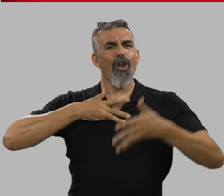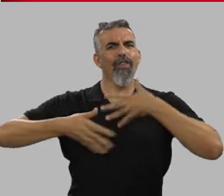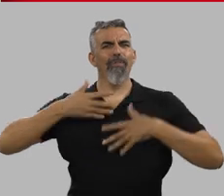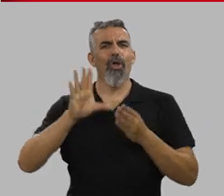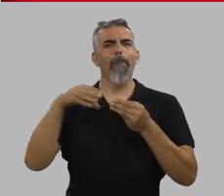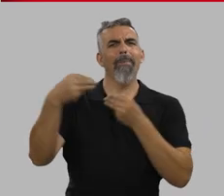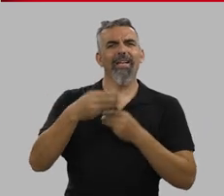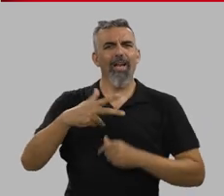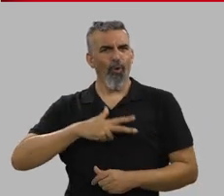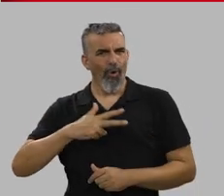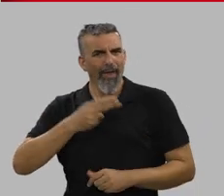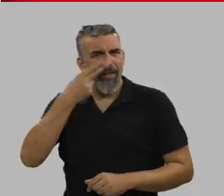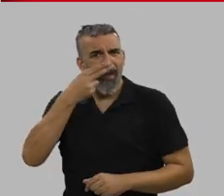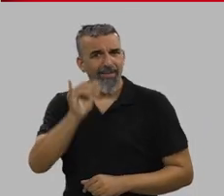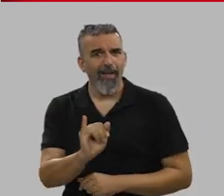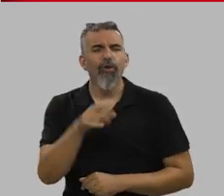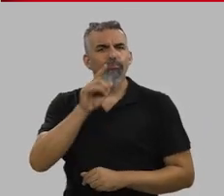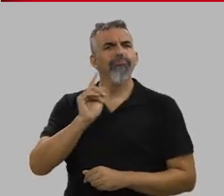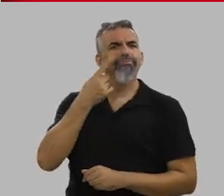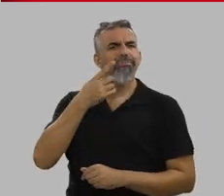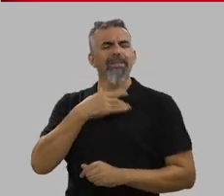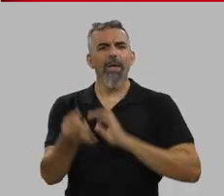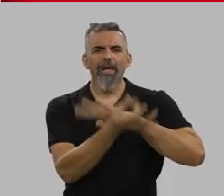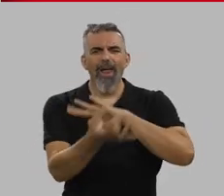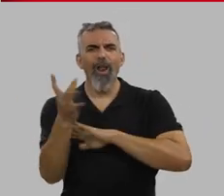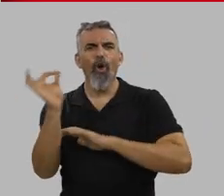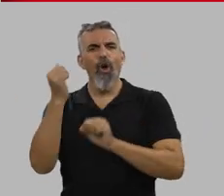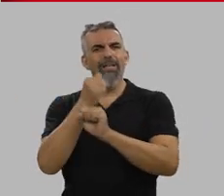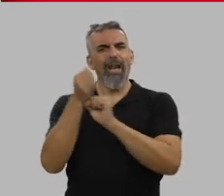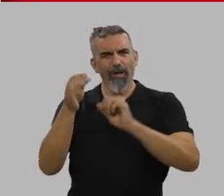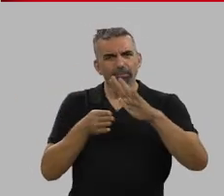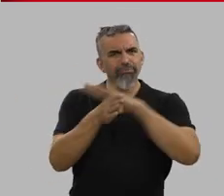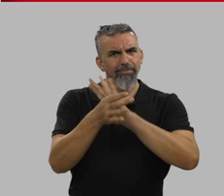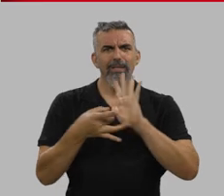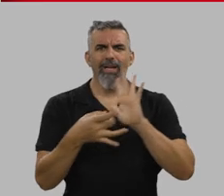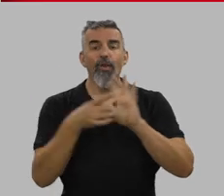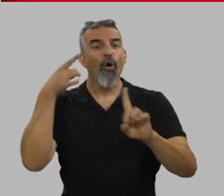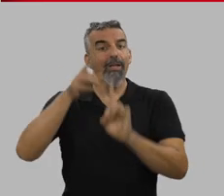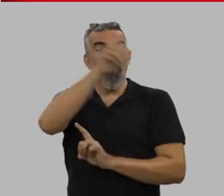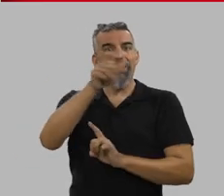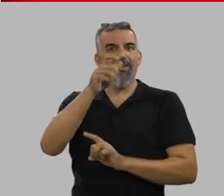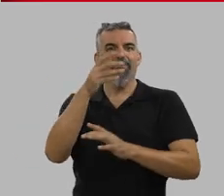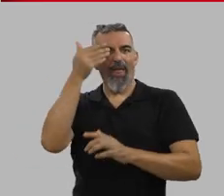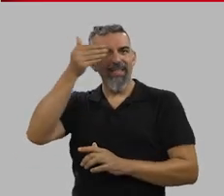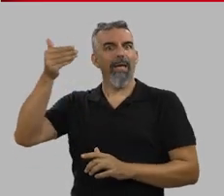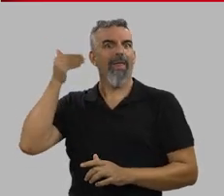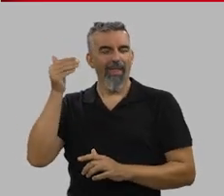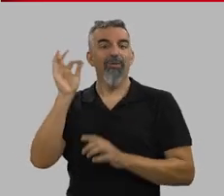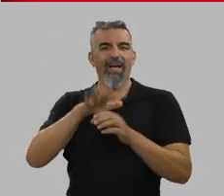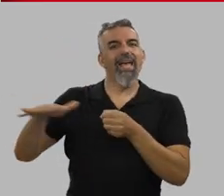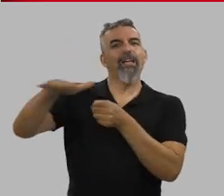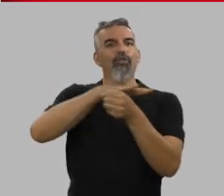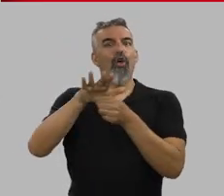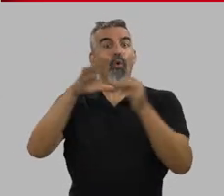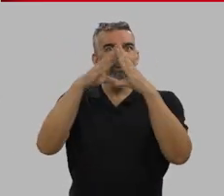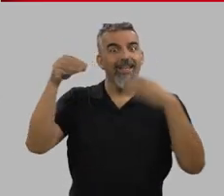en distintas materias jurídicas? ¿Quieres descubrir cómo crear y acceder a un empleo de calidad para personas con discapacidad intelectual en un